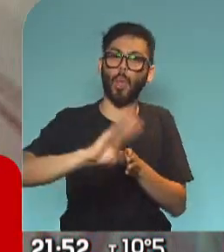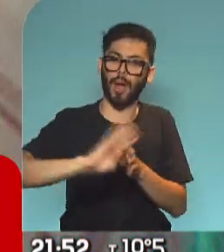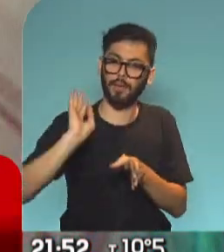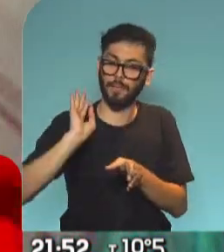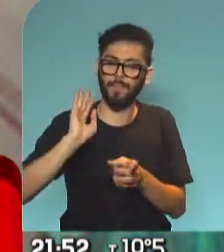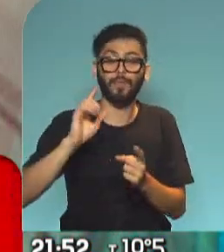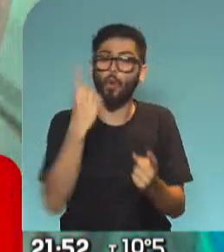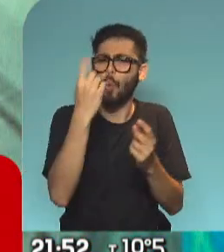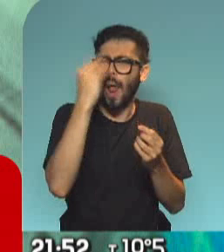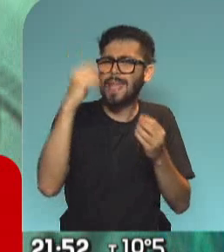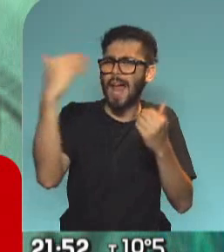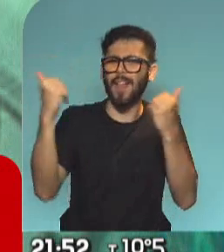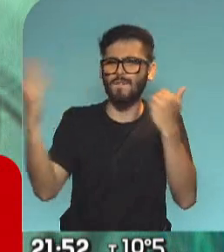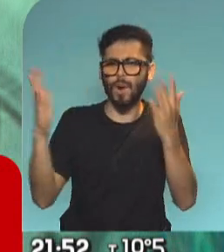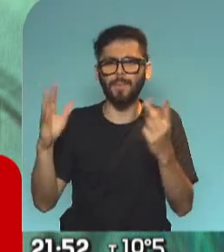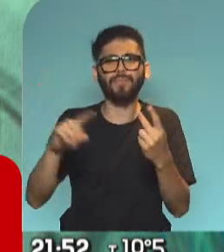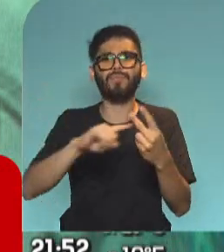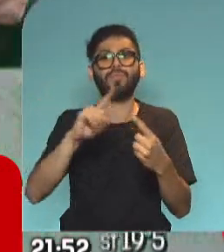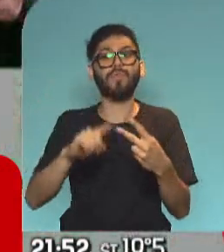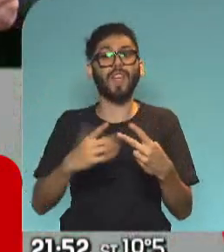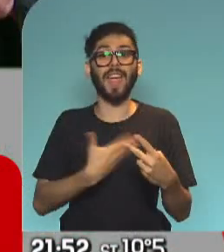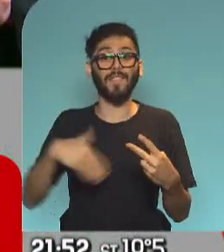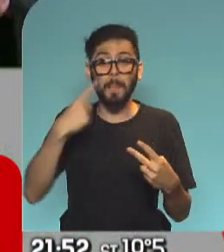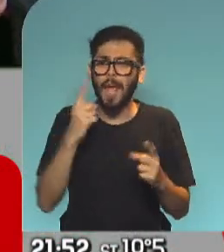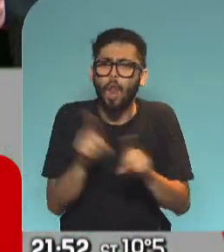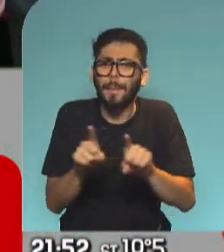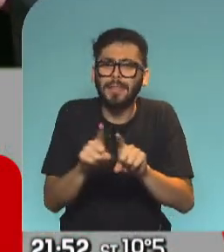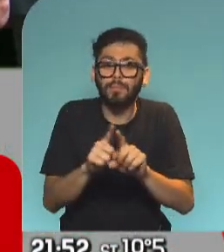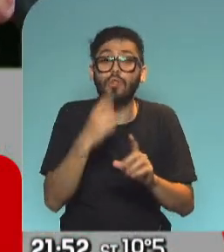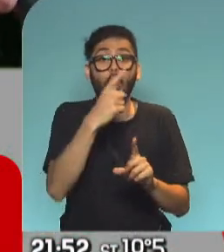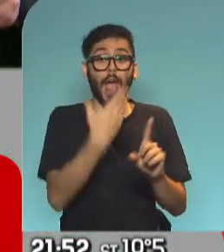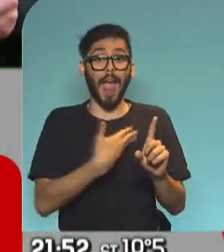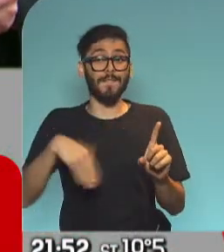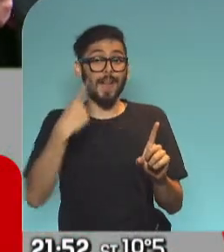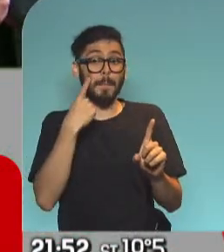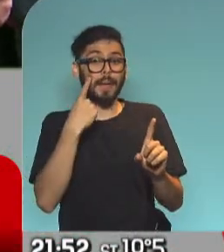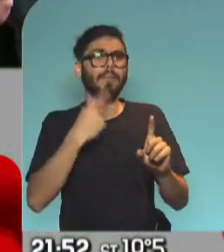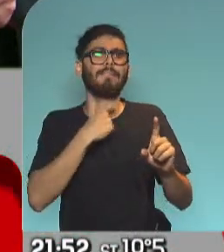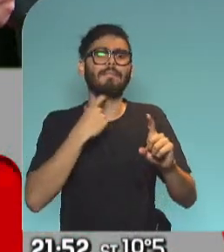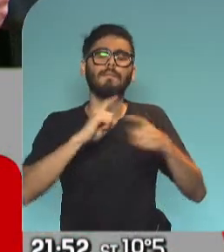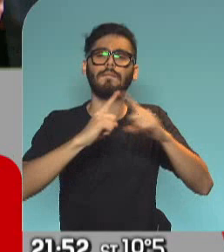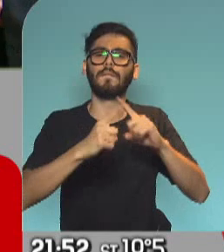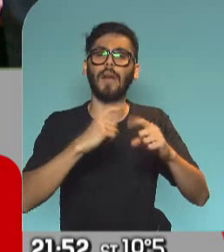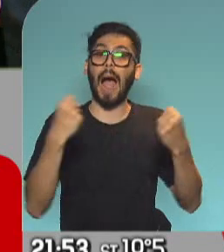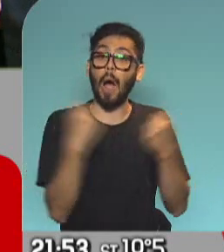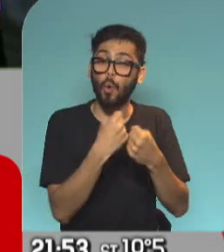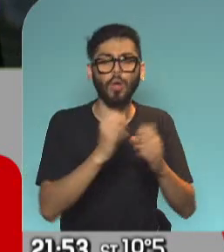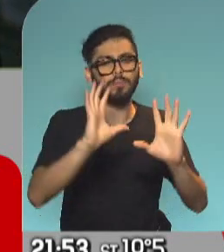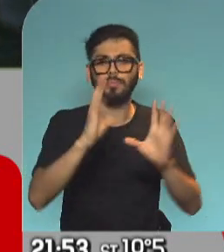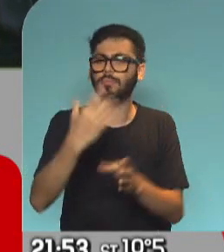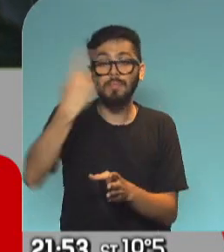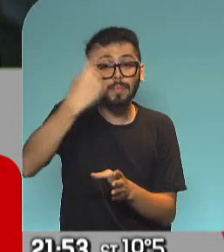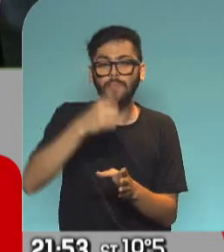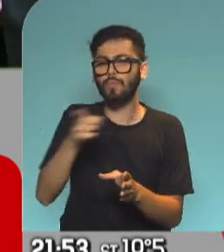Ahora, ¿qué pasa con el Fondo Monetario? Lo mismo, cualquier acuerdo que se quiera hacer con el Fondo Monetario Internacional también va a requerir la aprobación